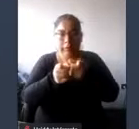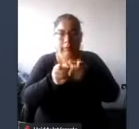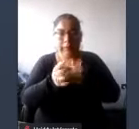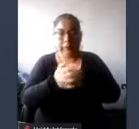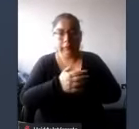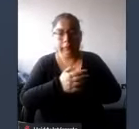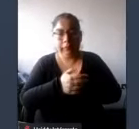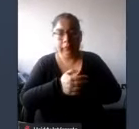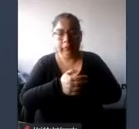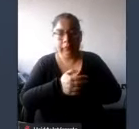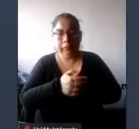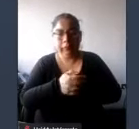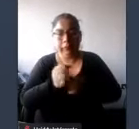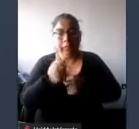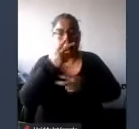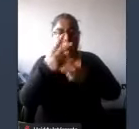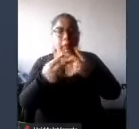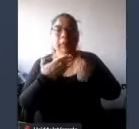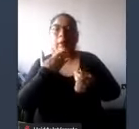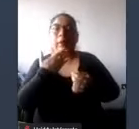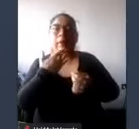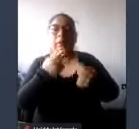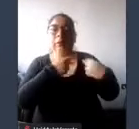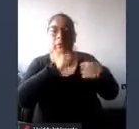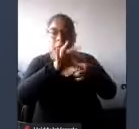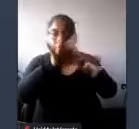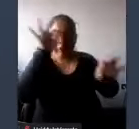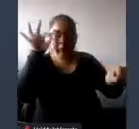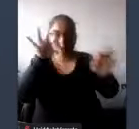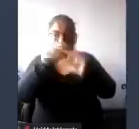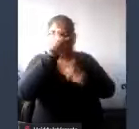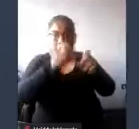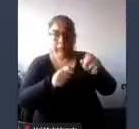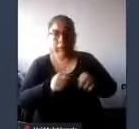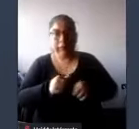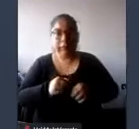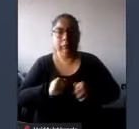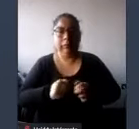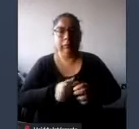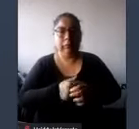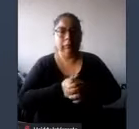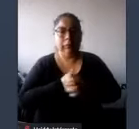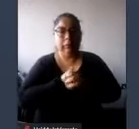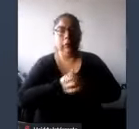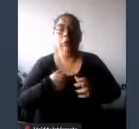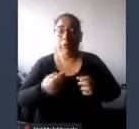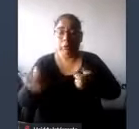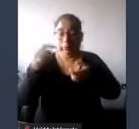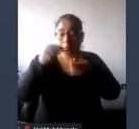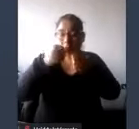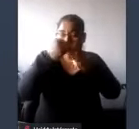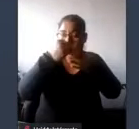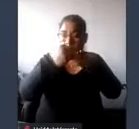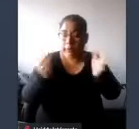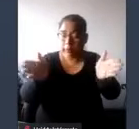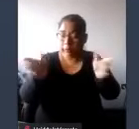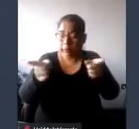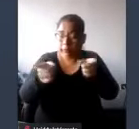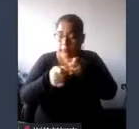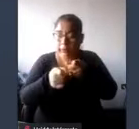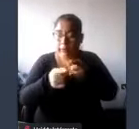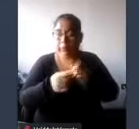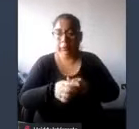los autores de los que yo he tomado eh los he los he consignado en ese resumen ejecutivo